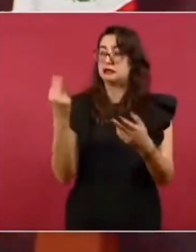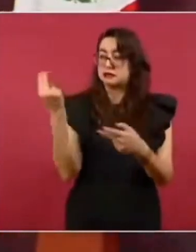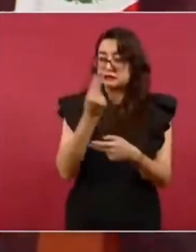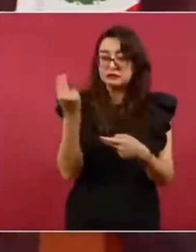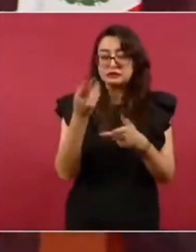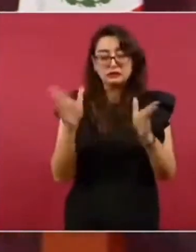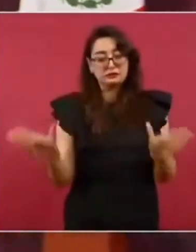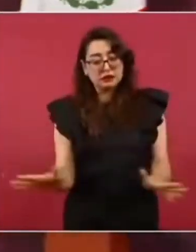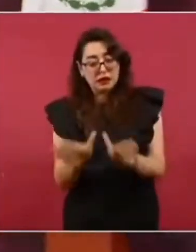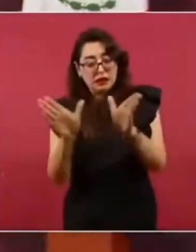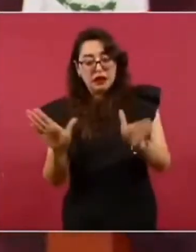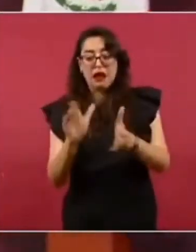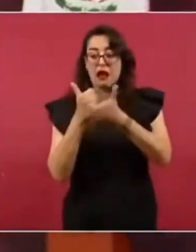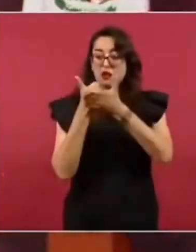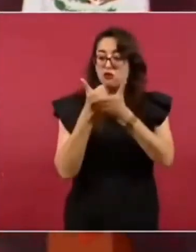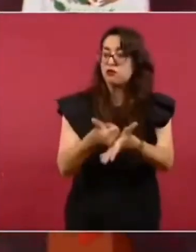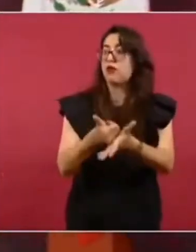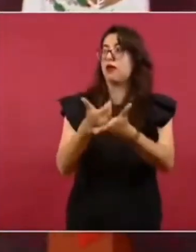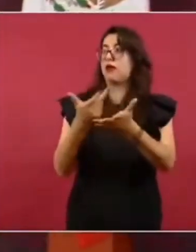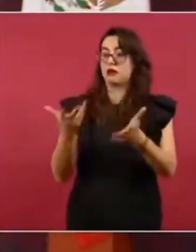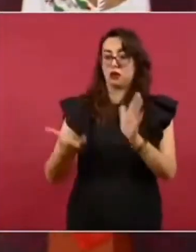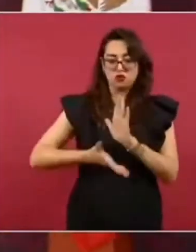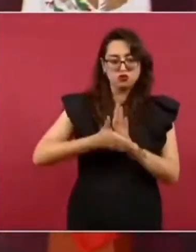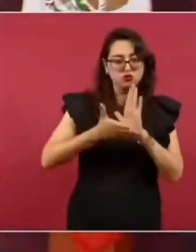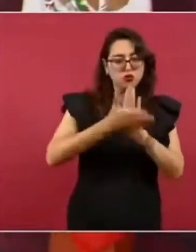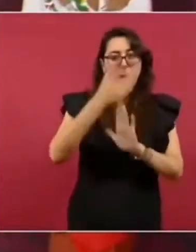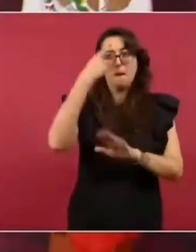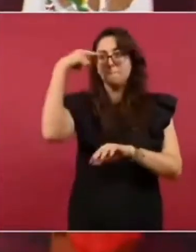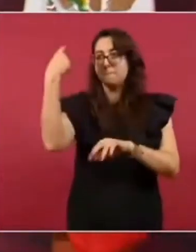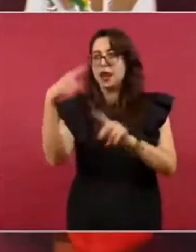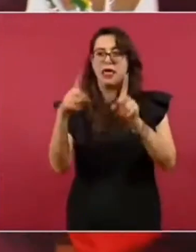del pueblo raso.